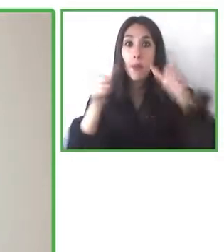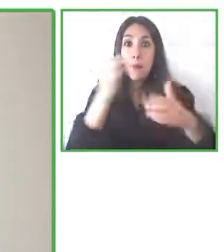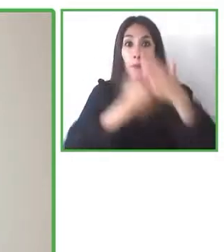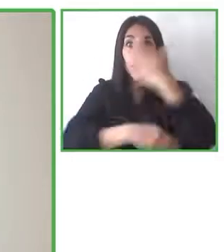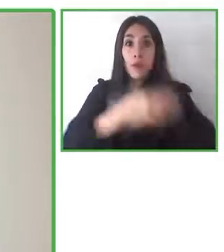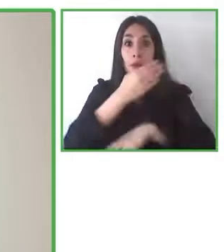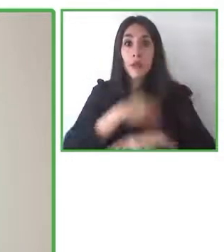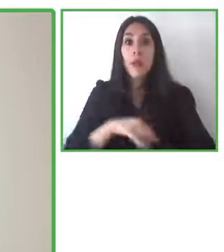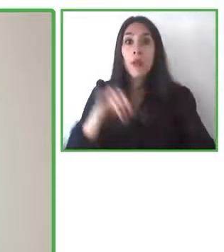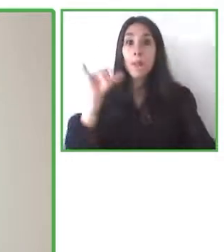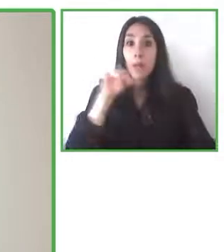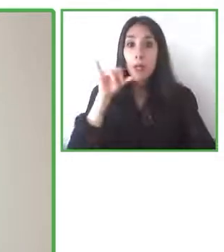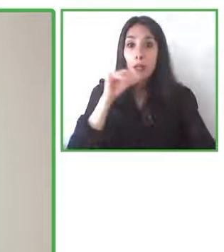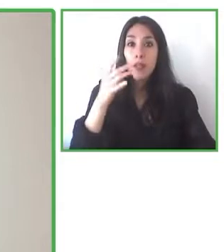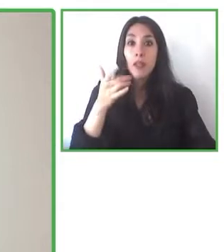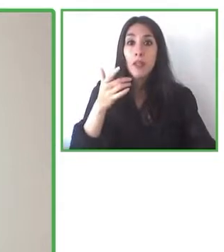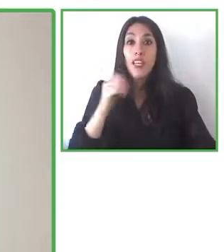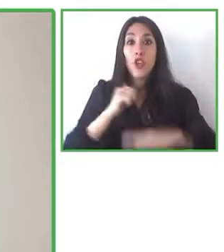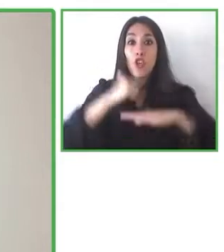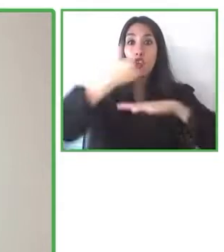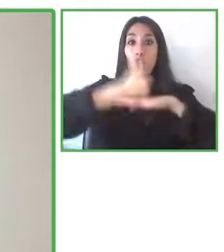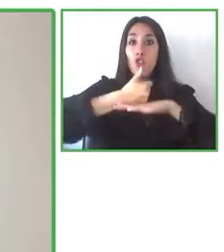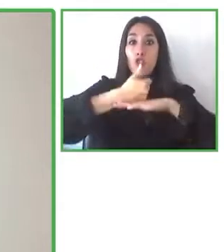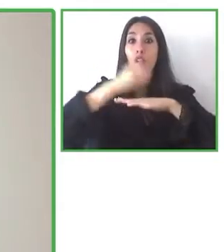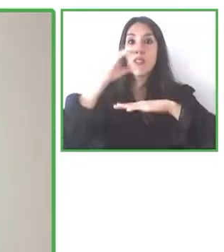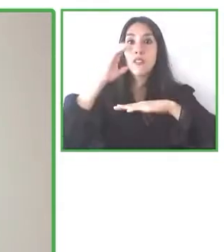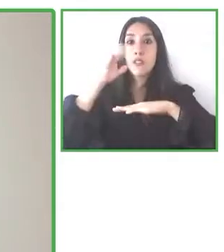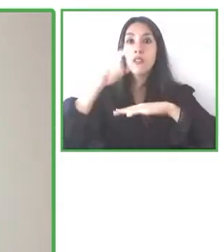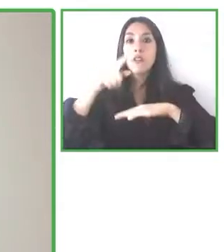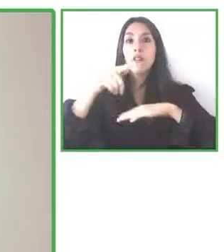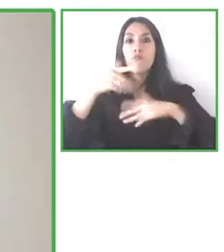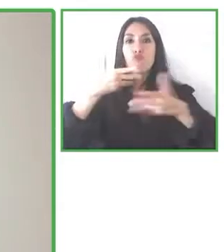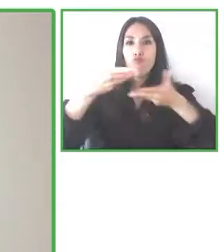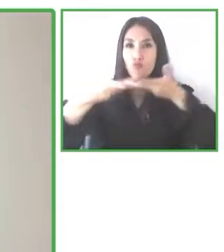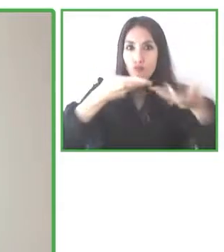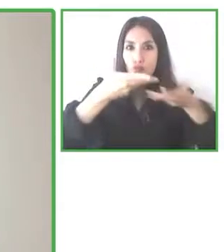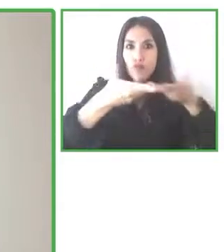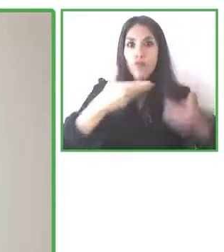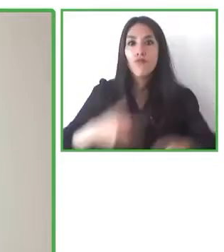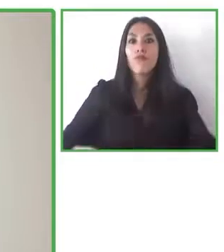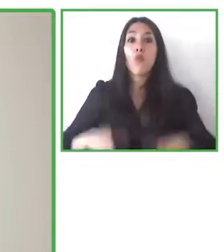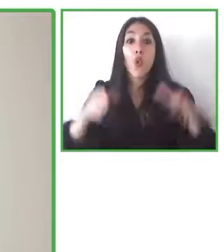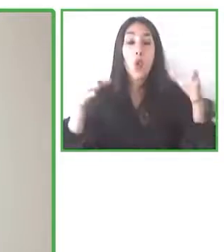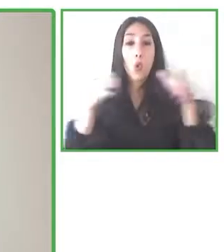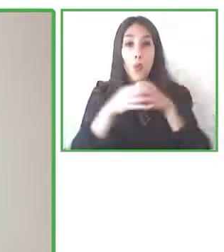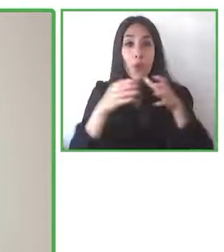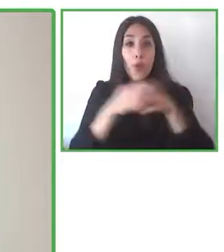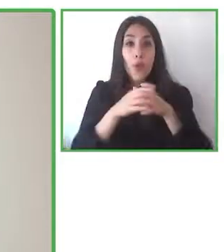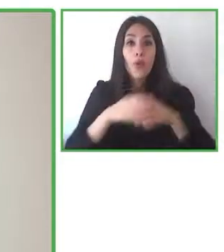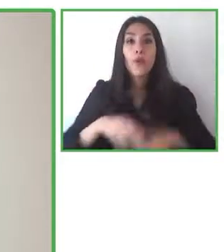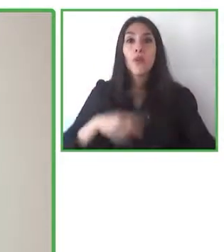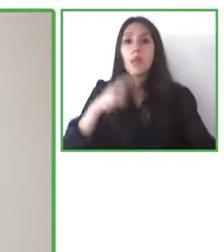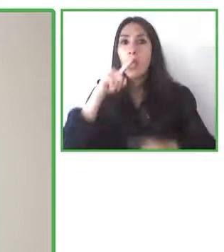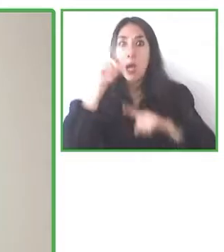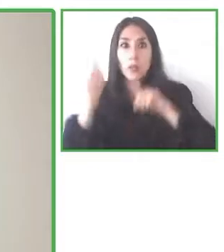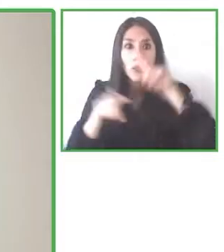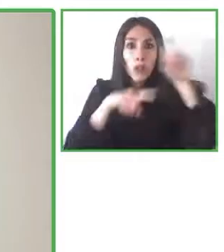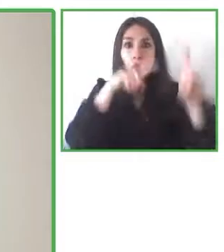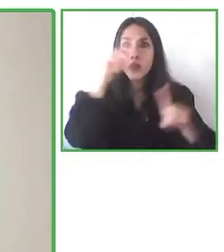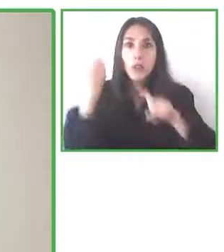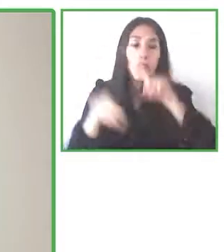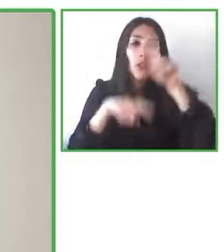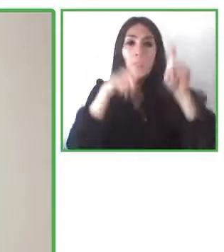que es una gestora de una compañía de consultoría informática que desarrolla soluciones tecnológicas también para movilidad sostenible